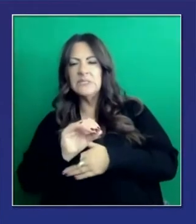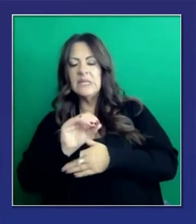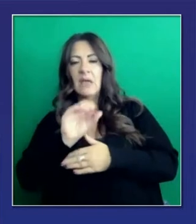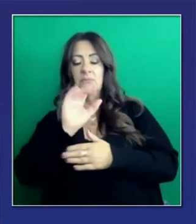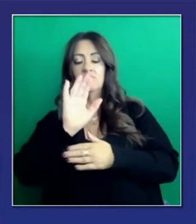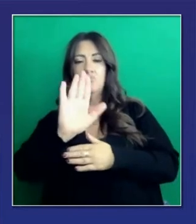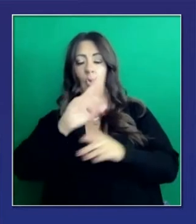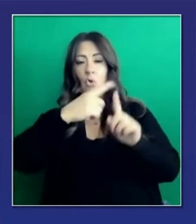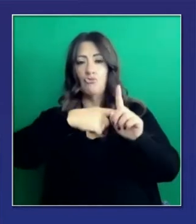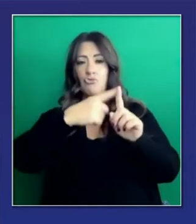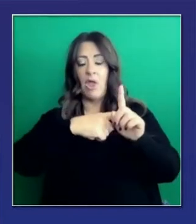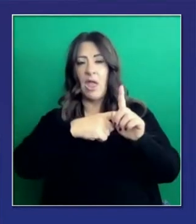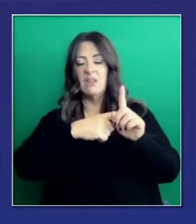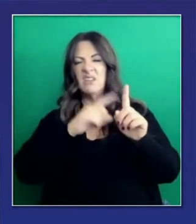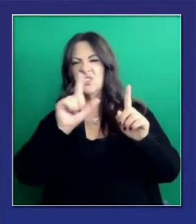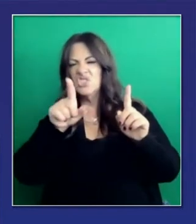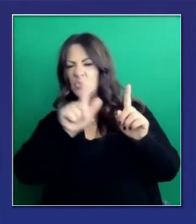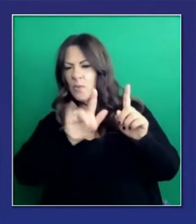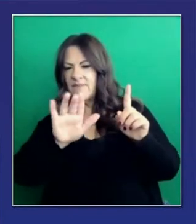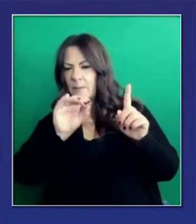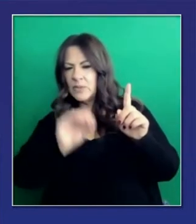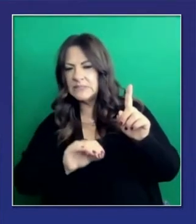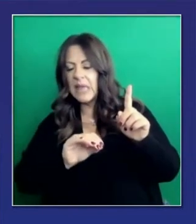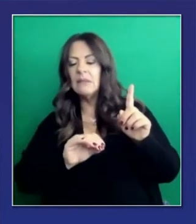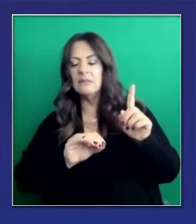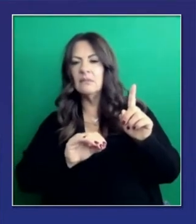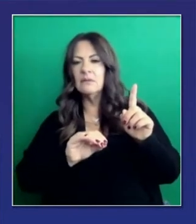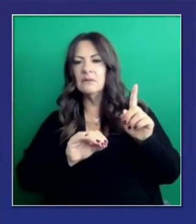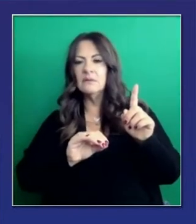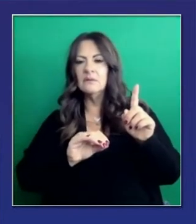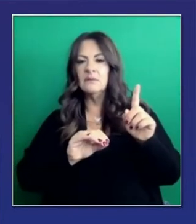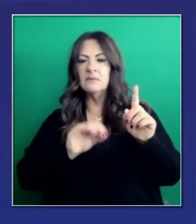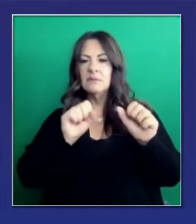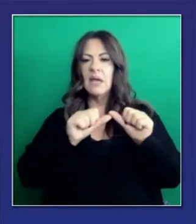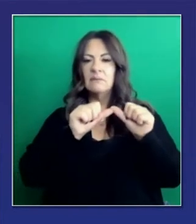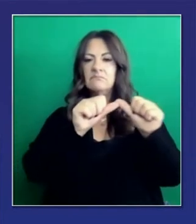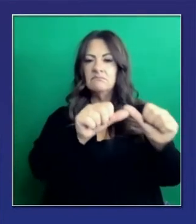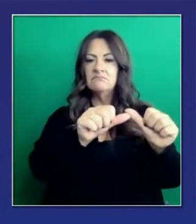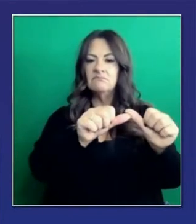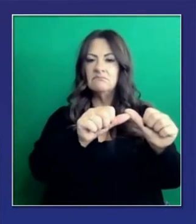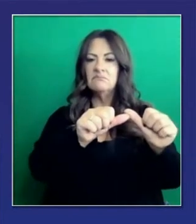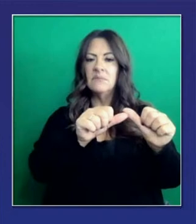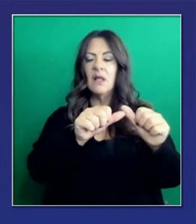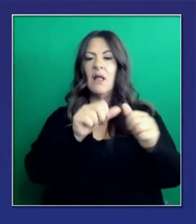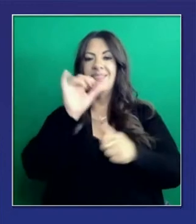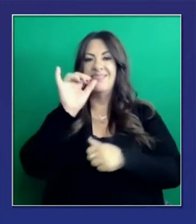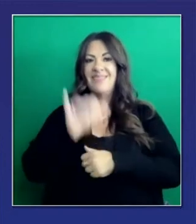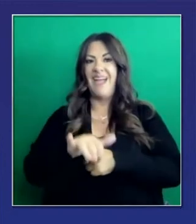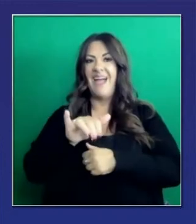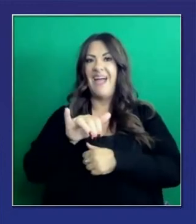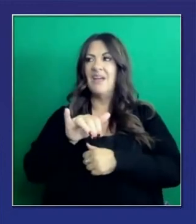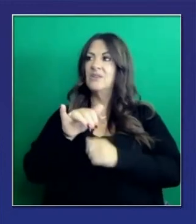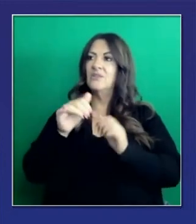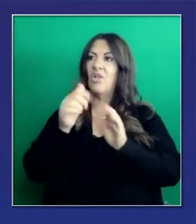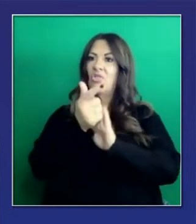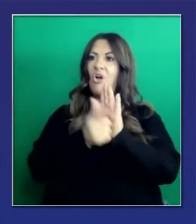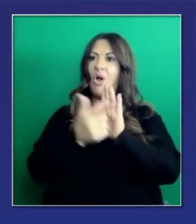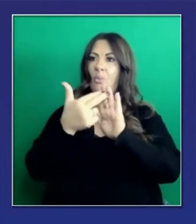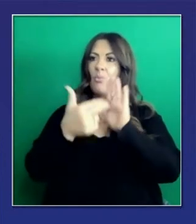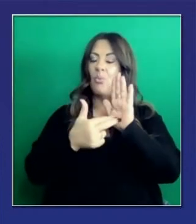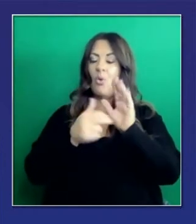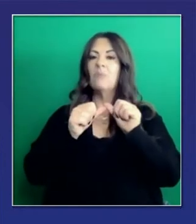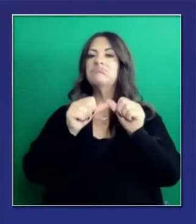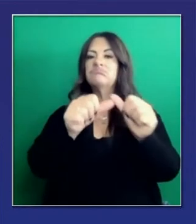Recuerden que esta protección iba a vencerse al final de este mes. Ahora se vencerá el 1 de julio, sea, el 30 de junio. Hemos